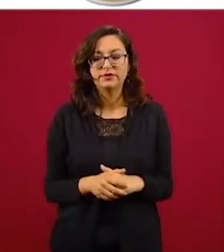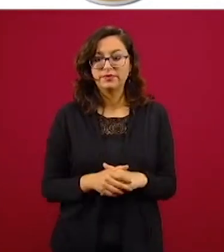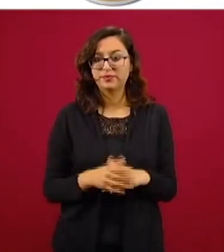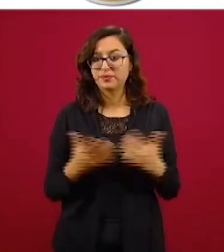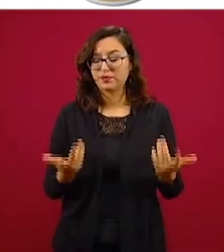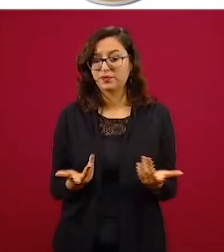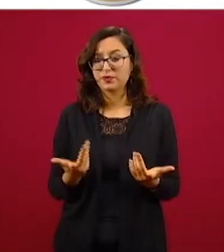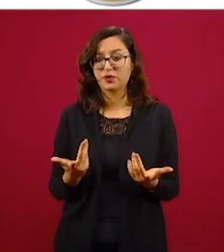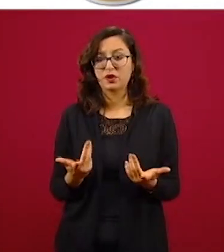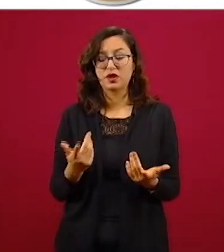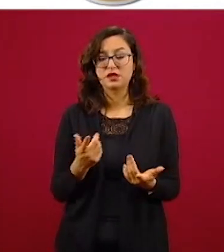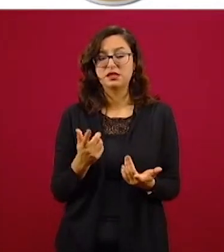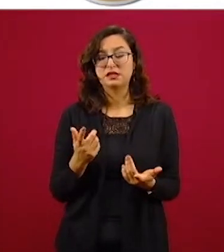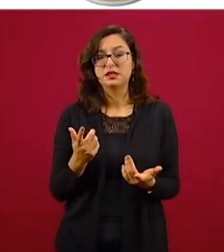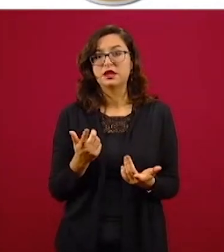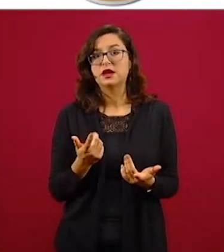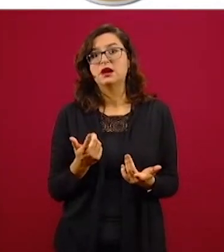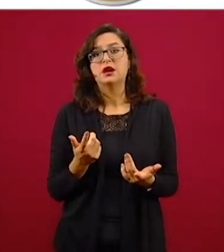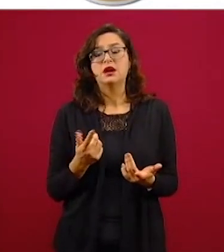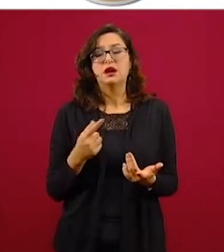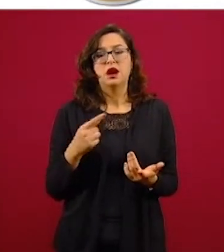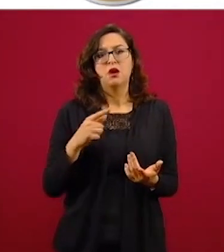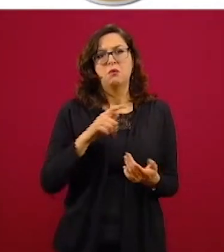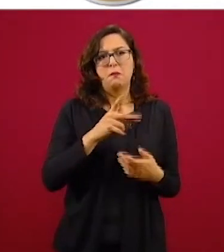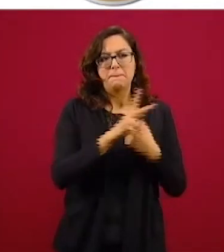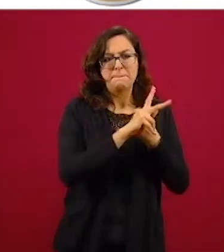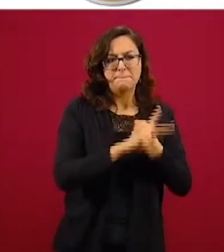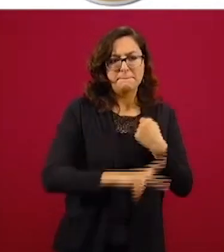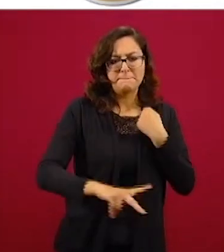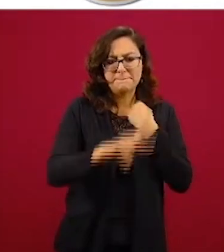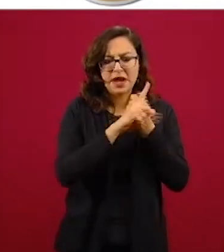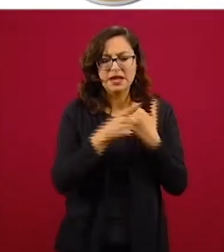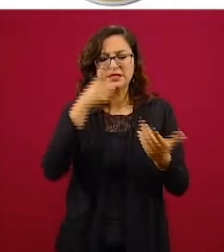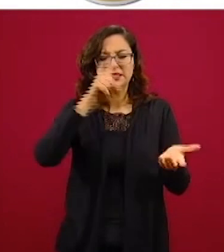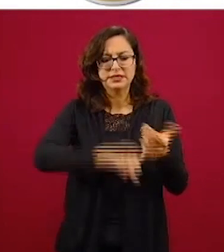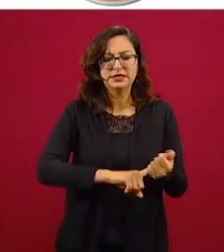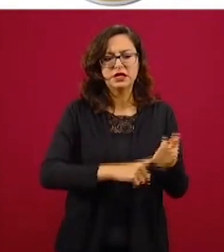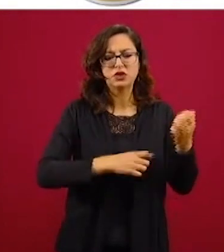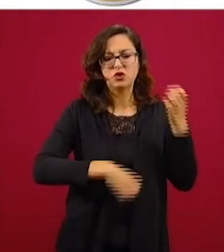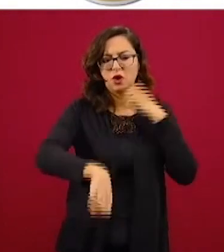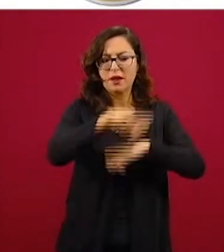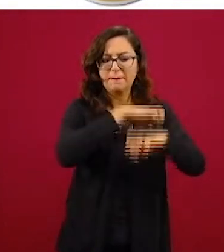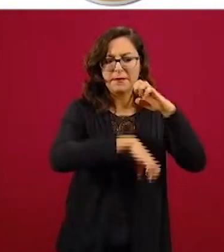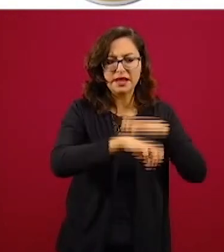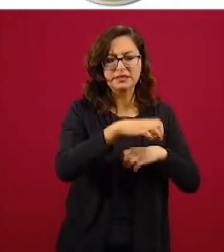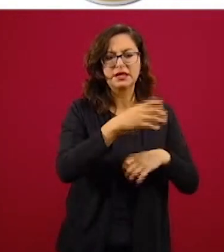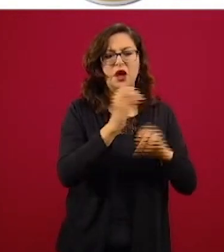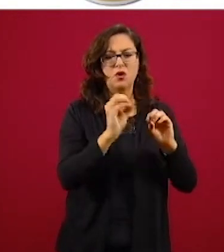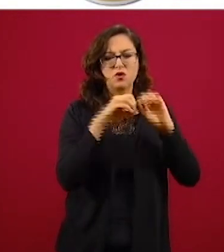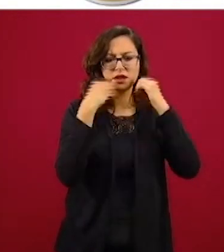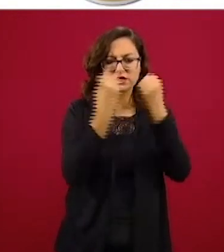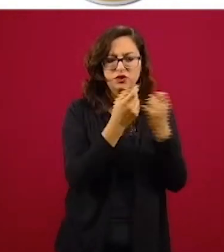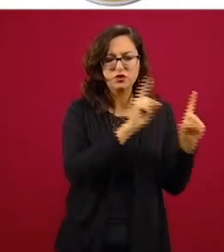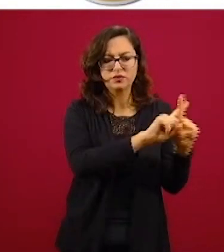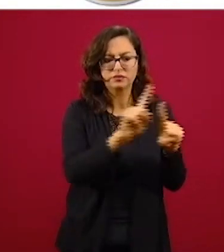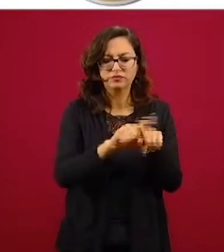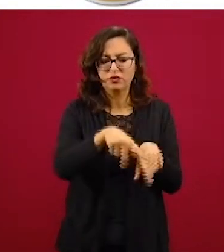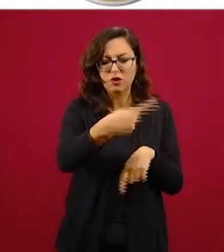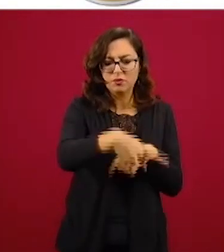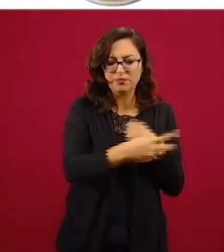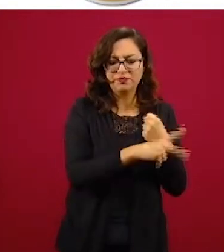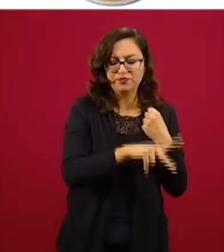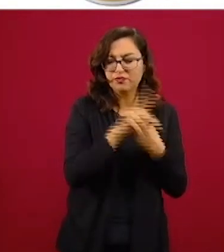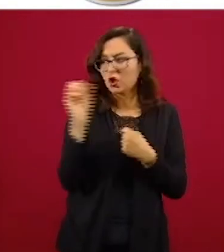farmacovigilancia. Se precisó que, en la iniciativa COVAX, para la adquisición de las vacunas contra el COVID-19,